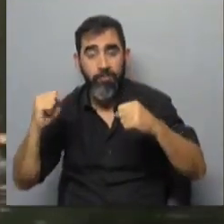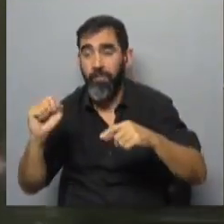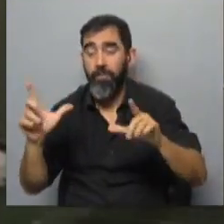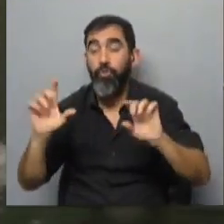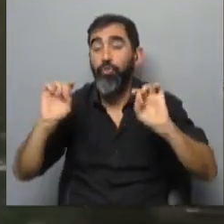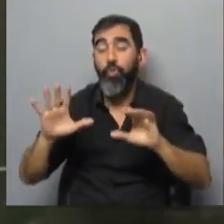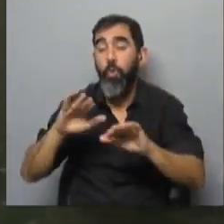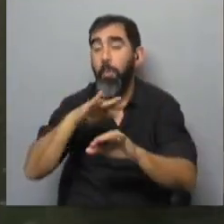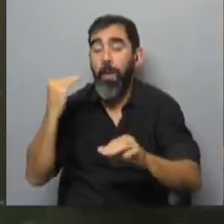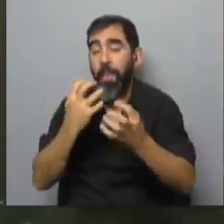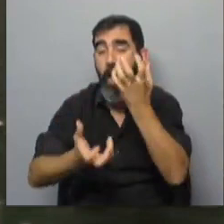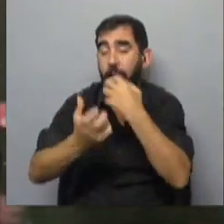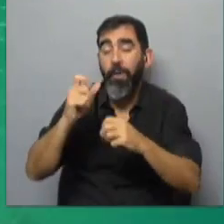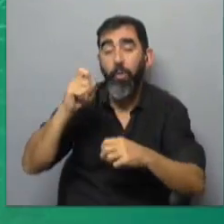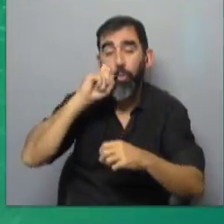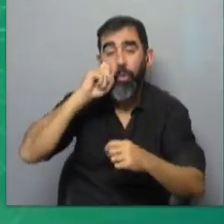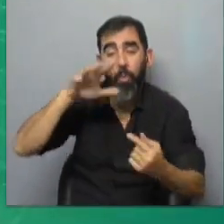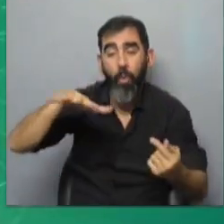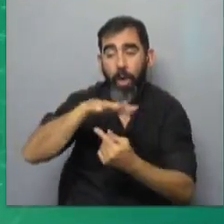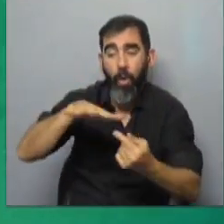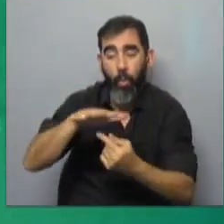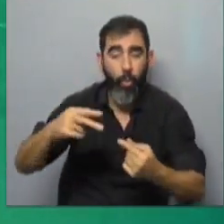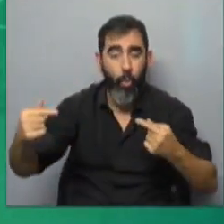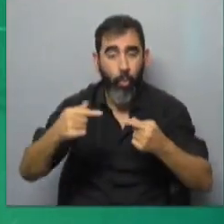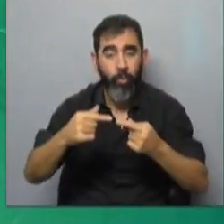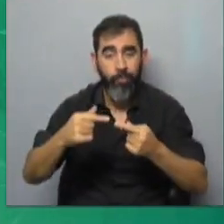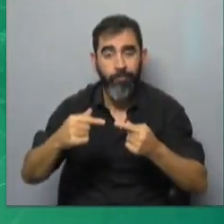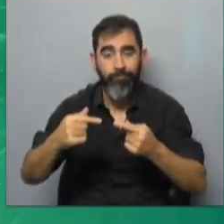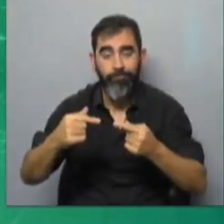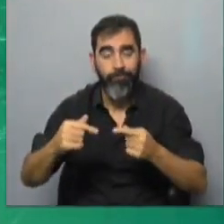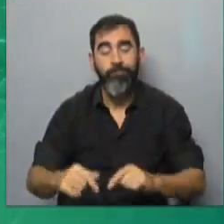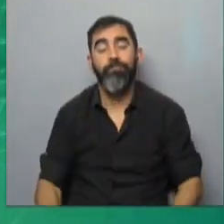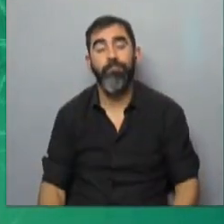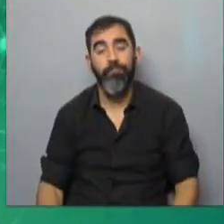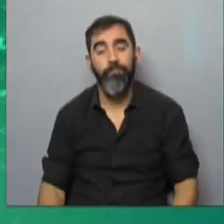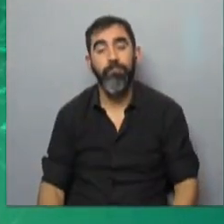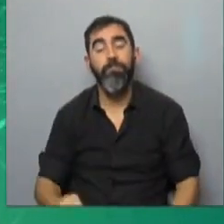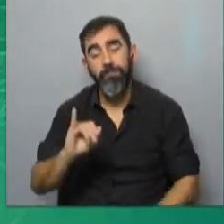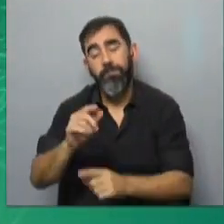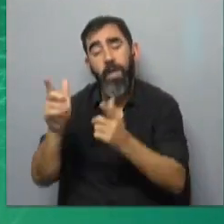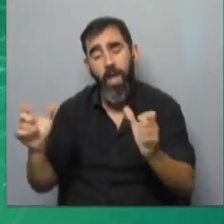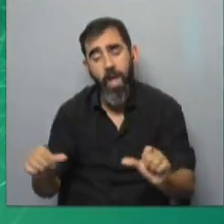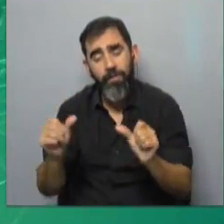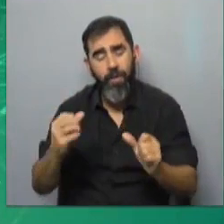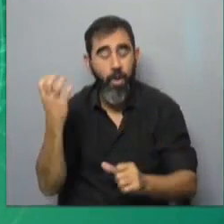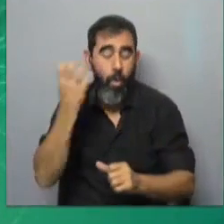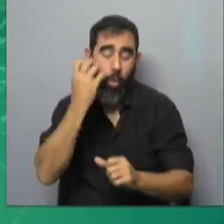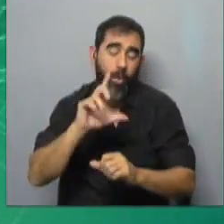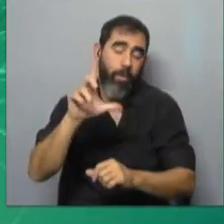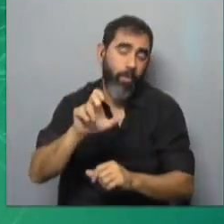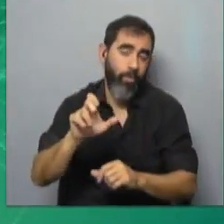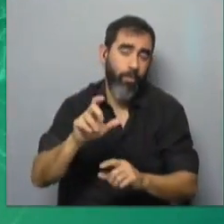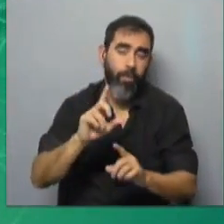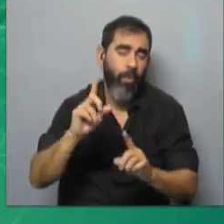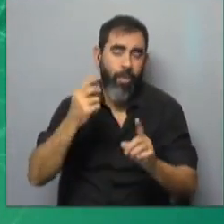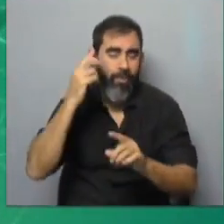atentando contra todo lo que es el turismo ecológico y el turismo cinegético no compensa, al margen de que es una actividad cruel que ya no